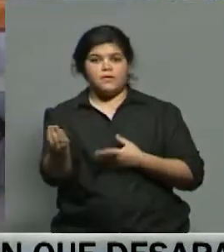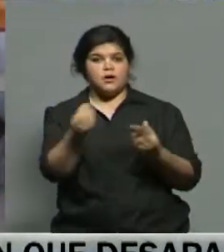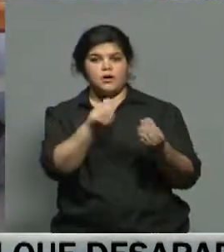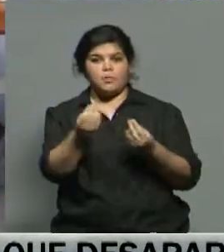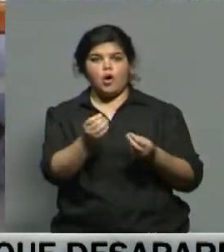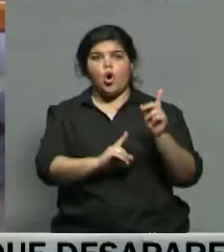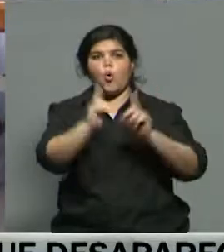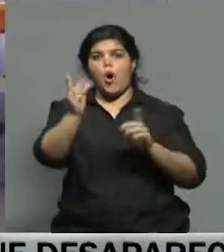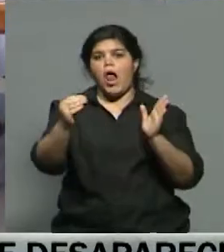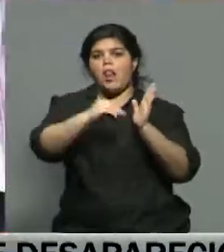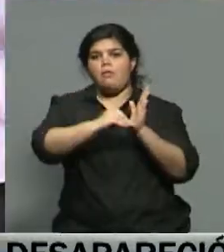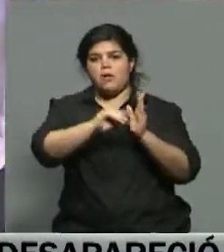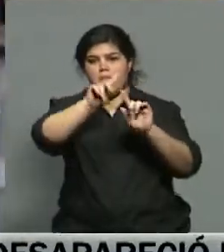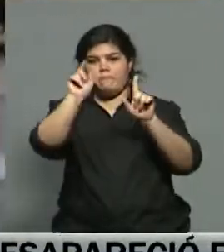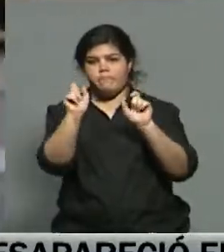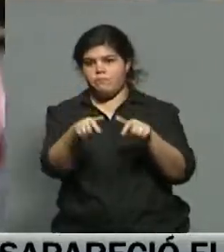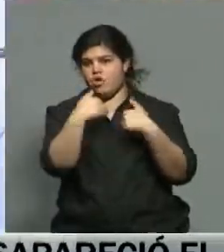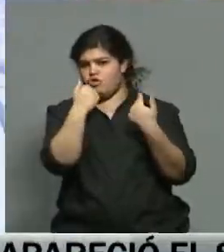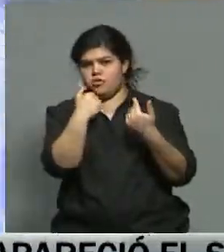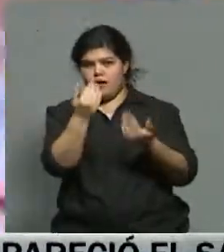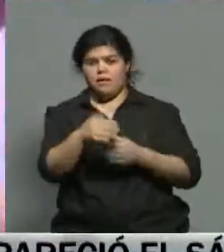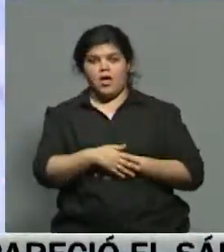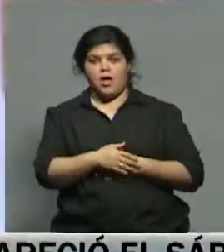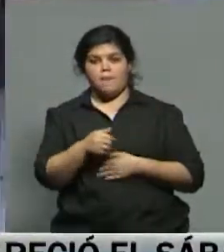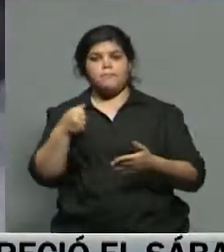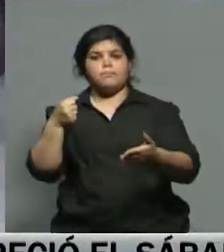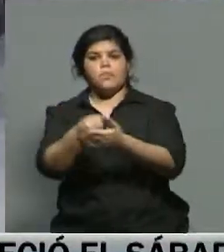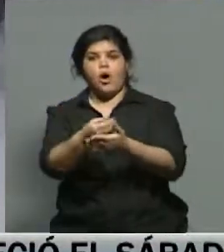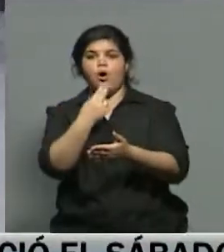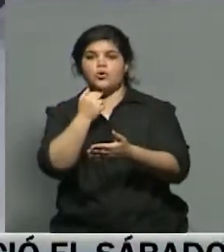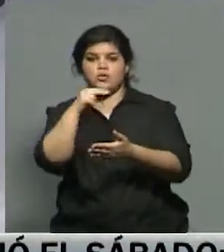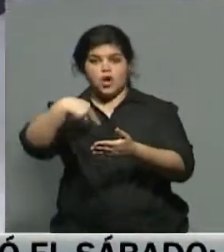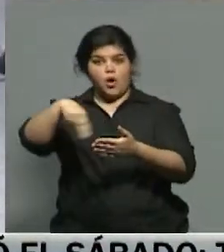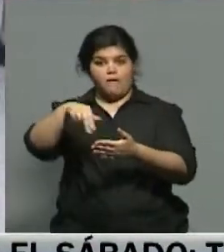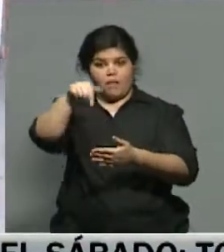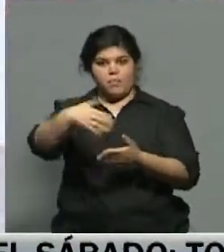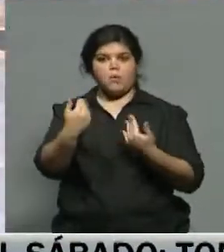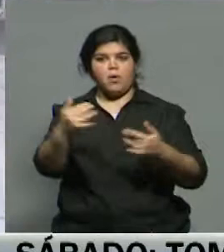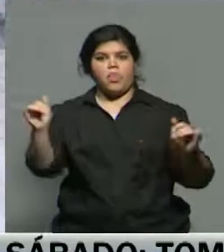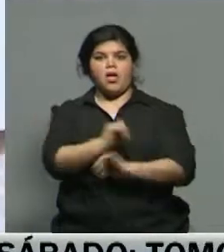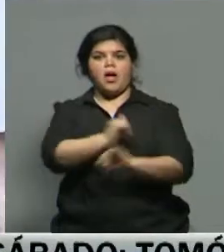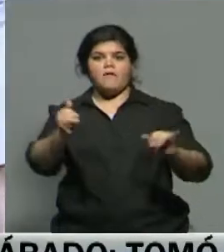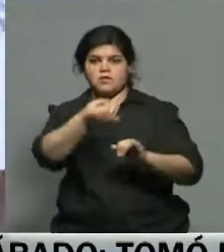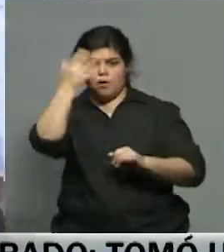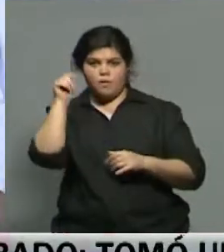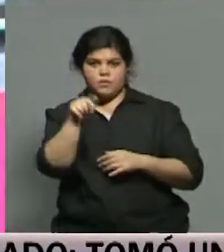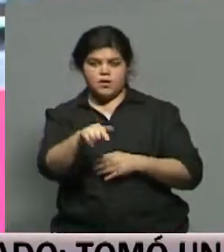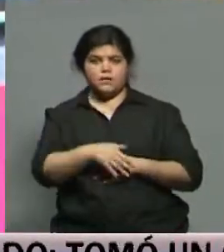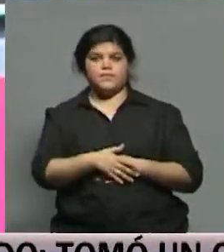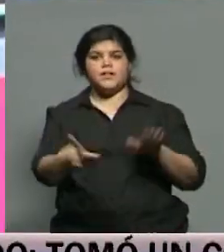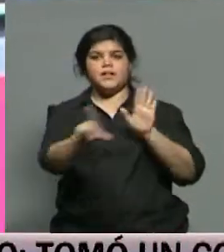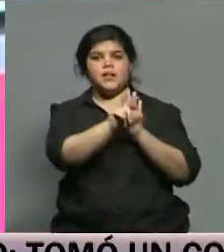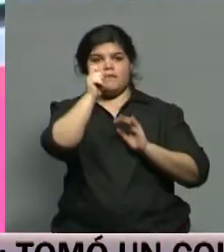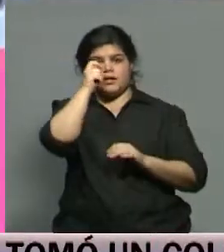esas fechas, pero tienen tiempo como máximo hasta el 11 de noviembre para que se publique. La ley es la 27